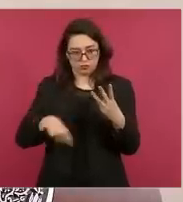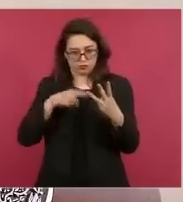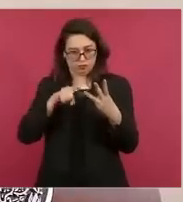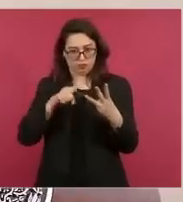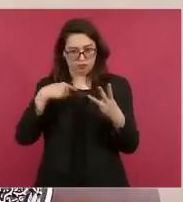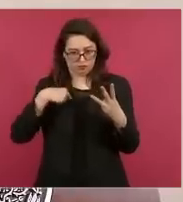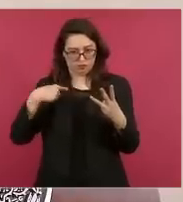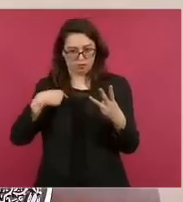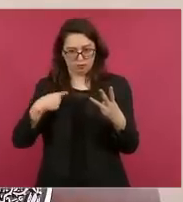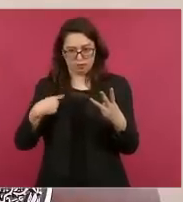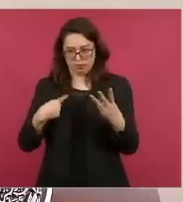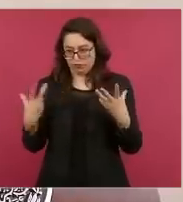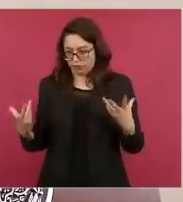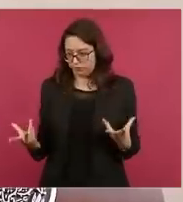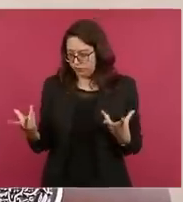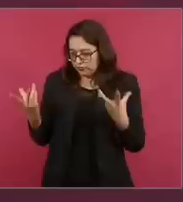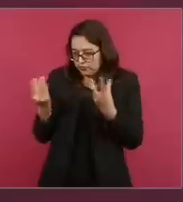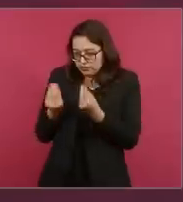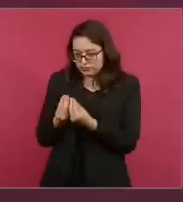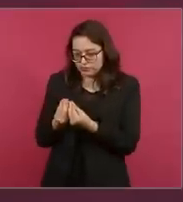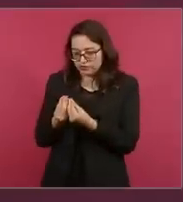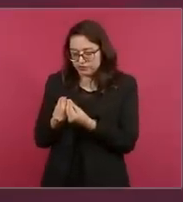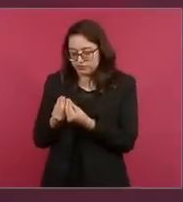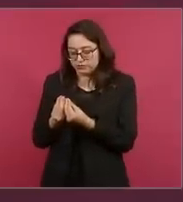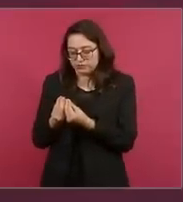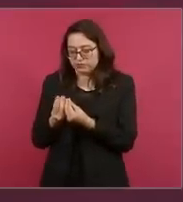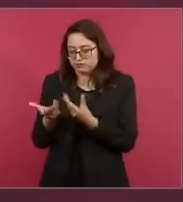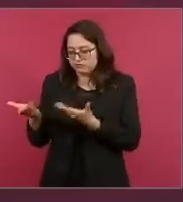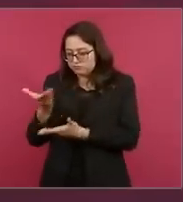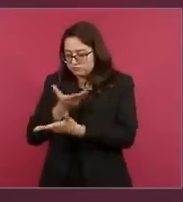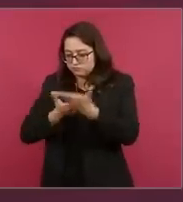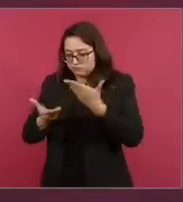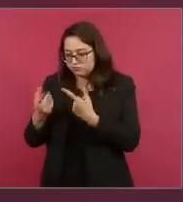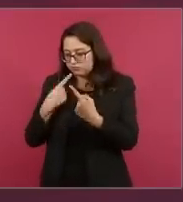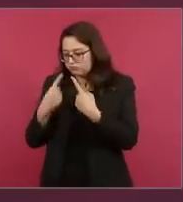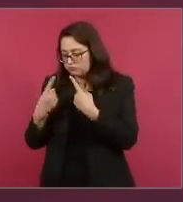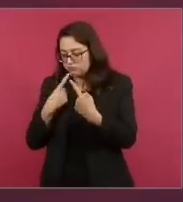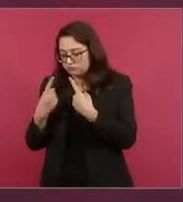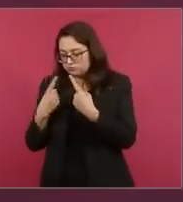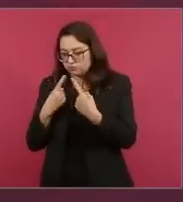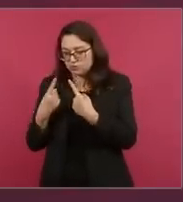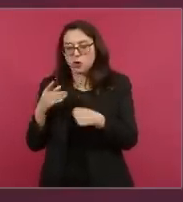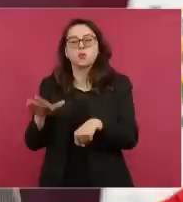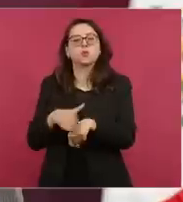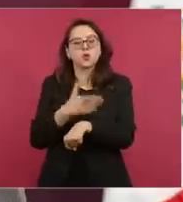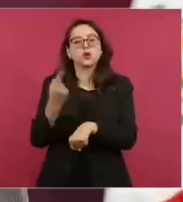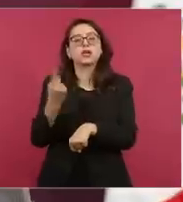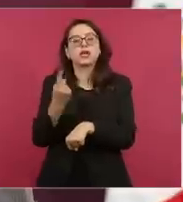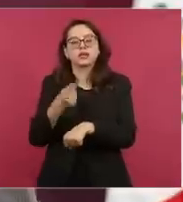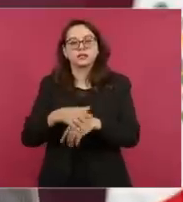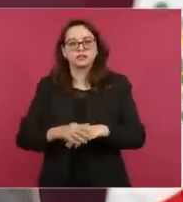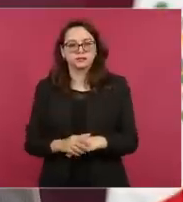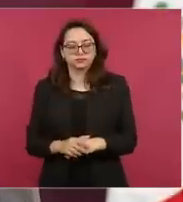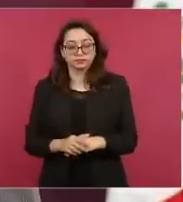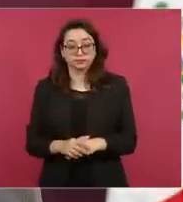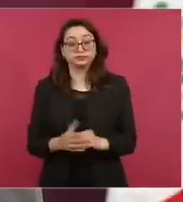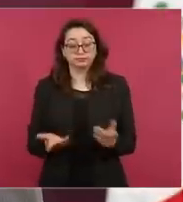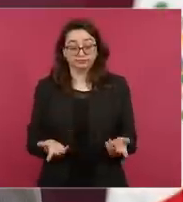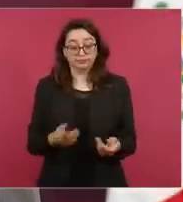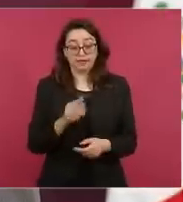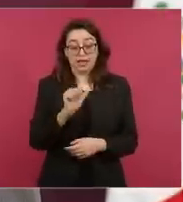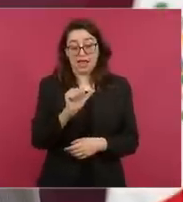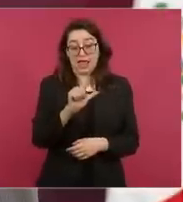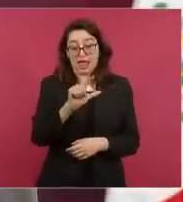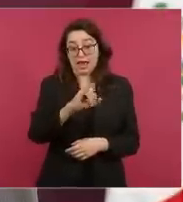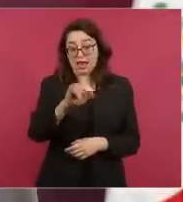de Alejandro Encinas sobre lo que se había